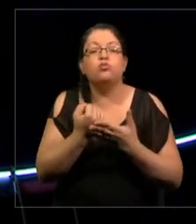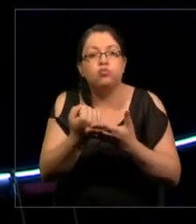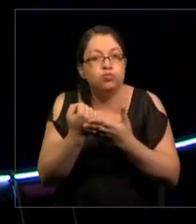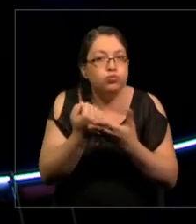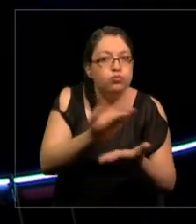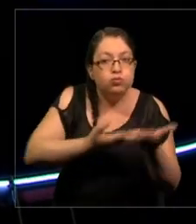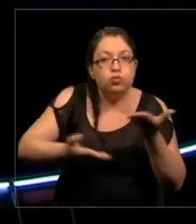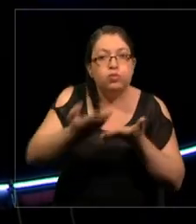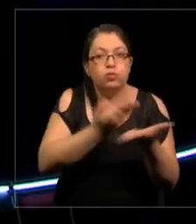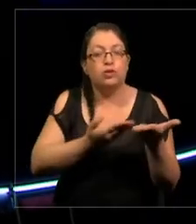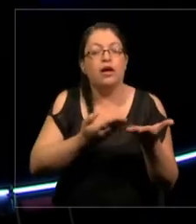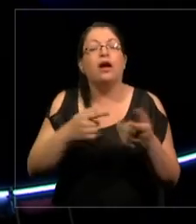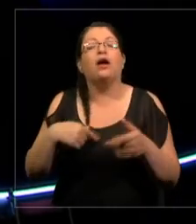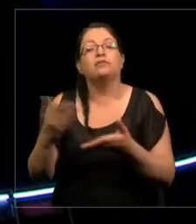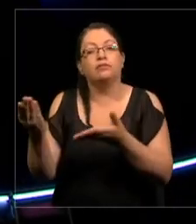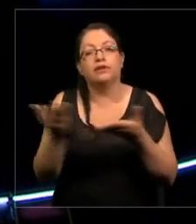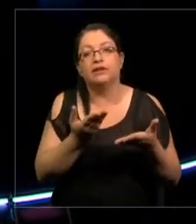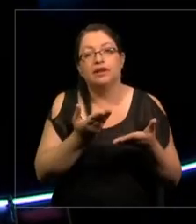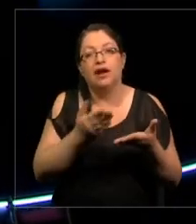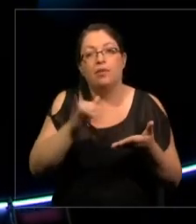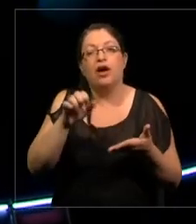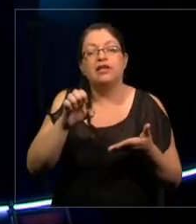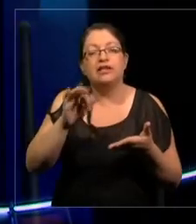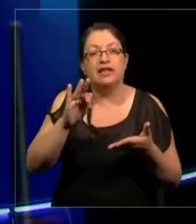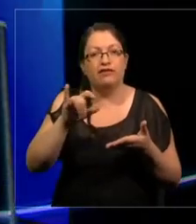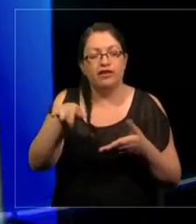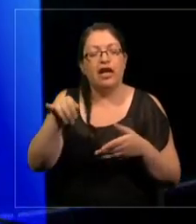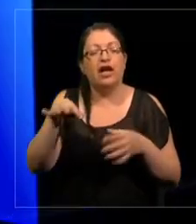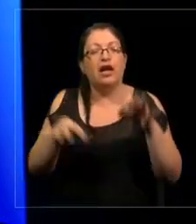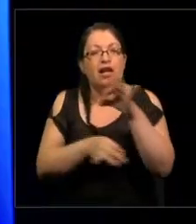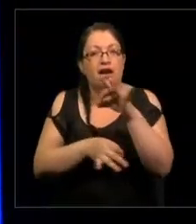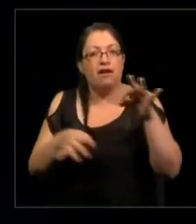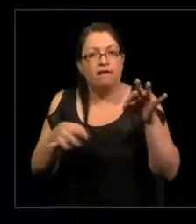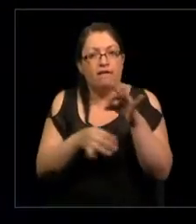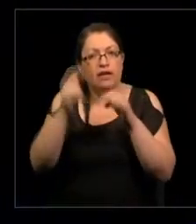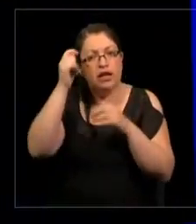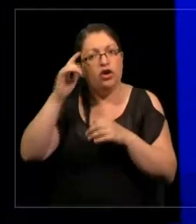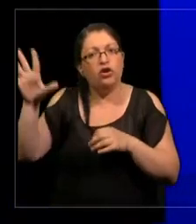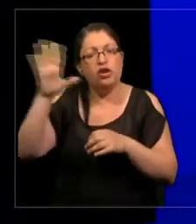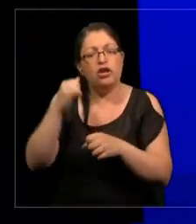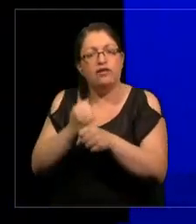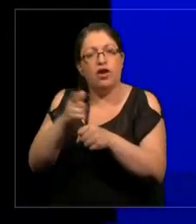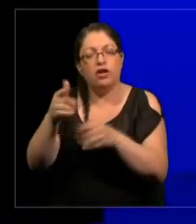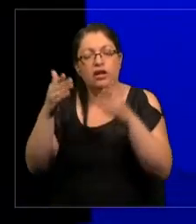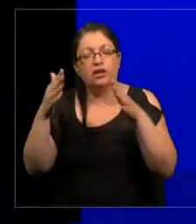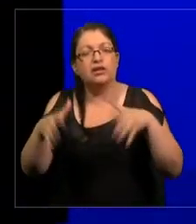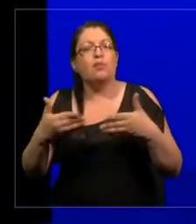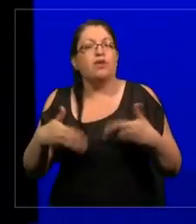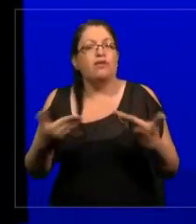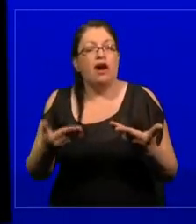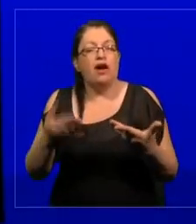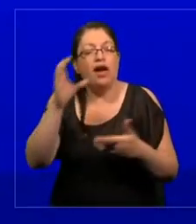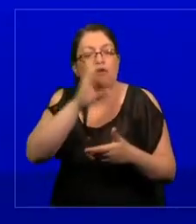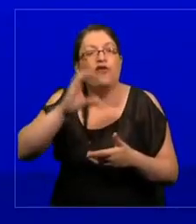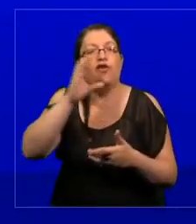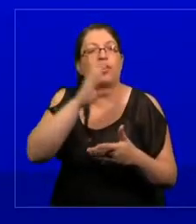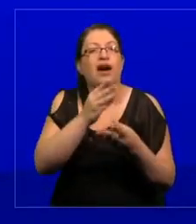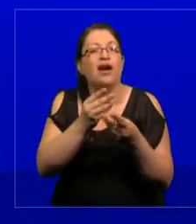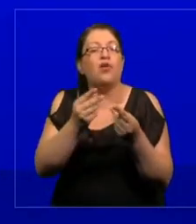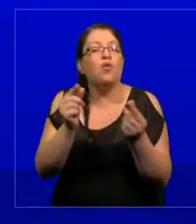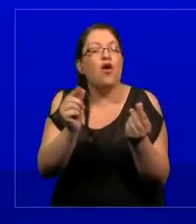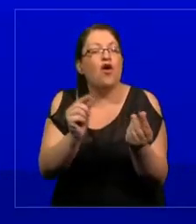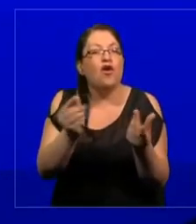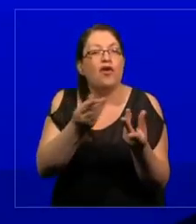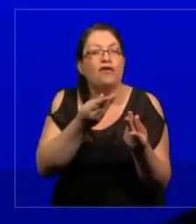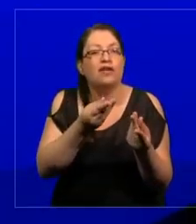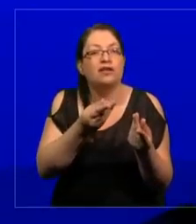Damos inicio al panel junto a Jeffrey West, físico-teórico cuyo trabajo está motivado por la búsqueda de la simplicidad subyacente